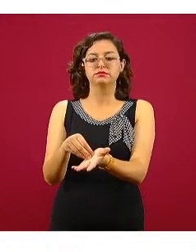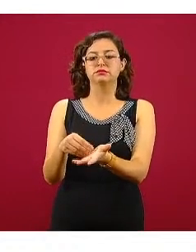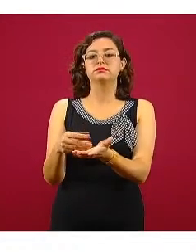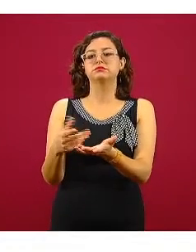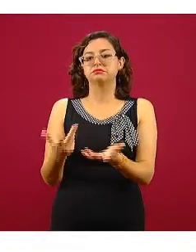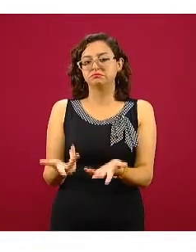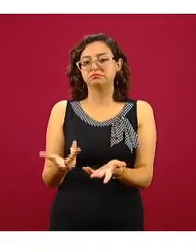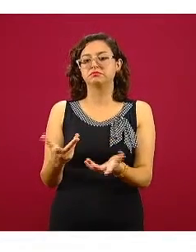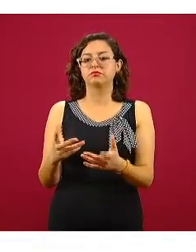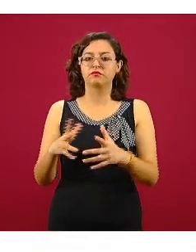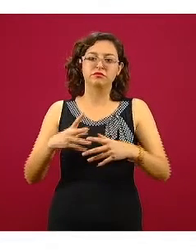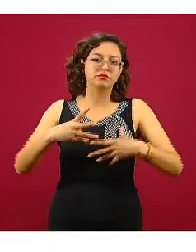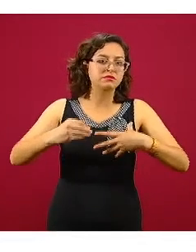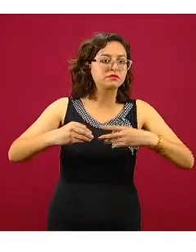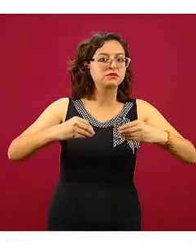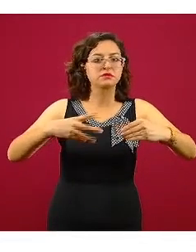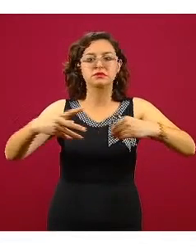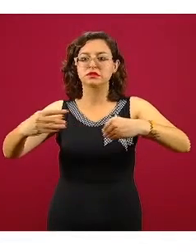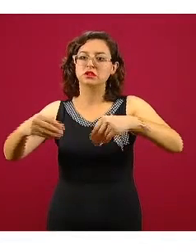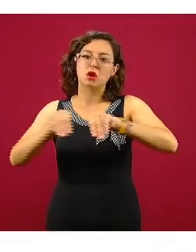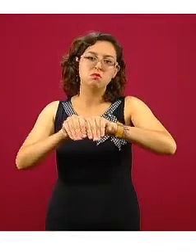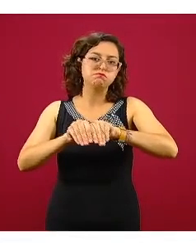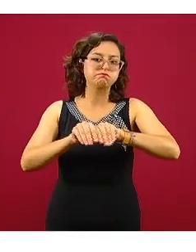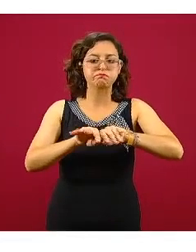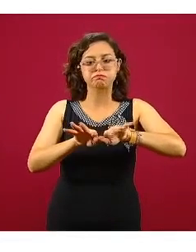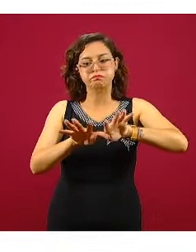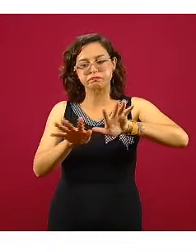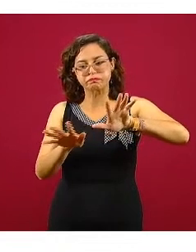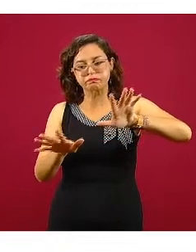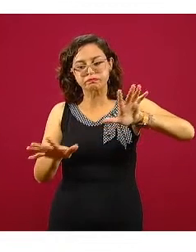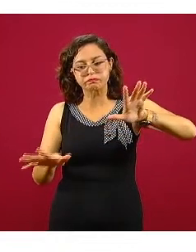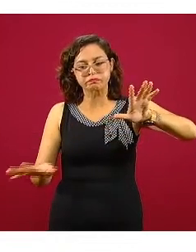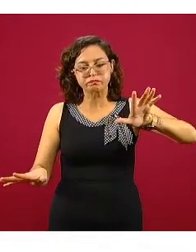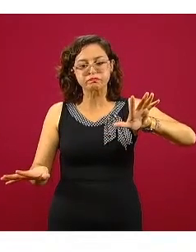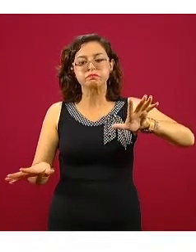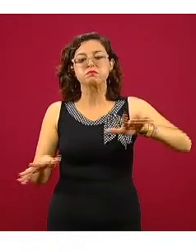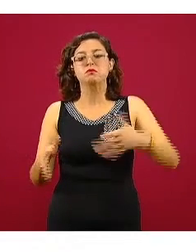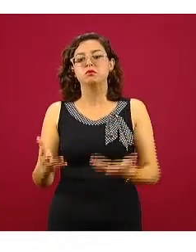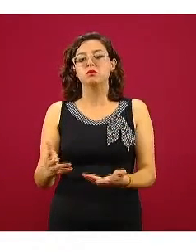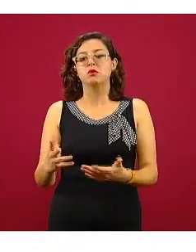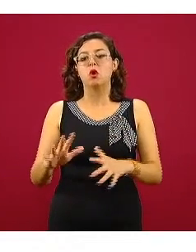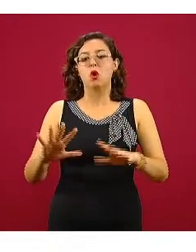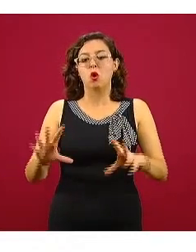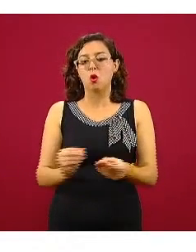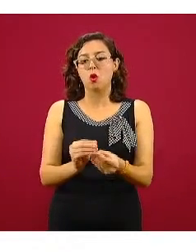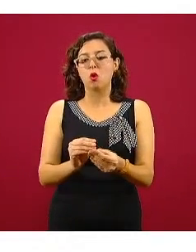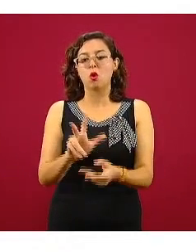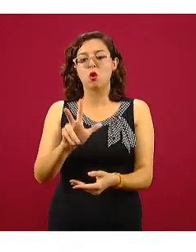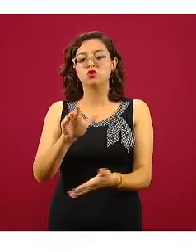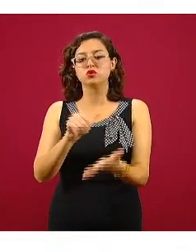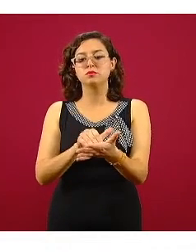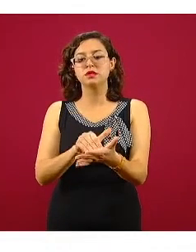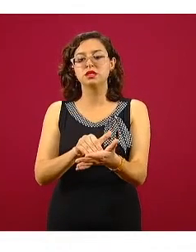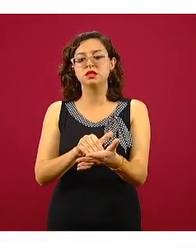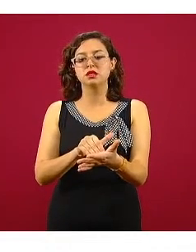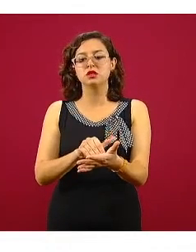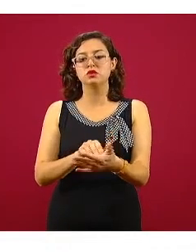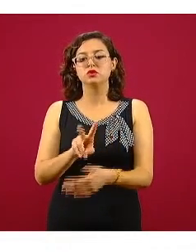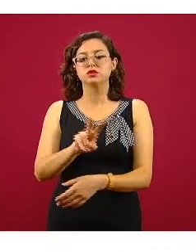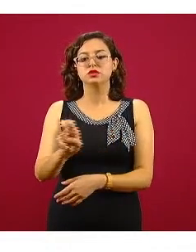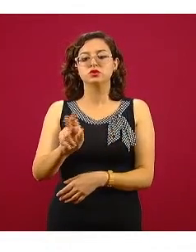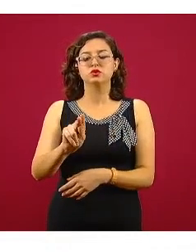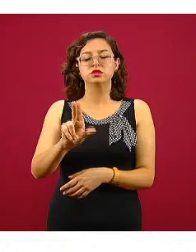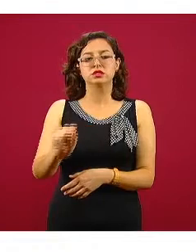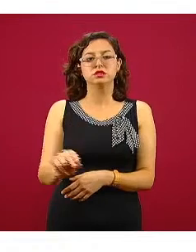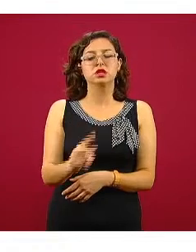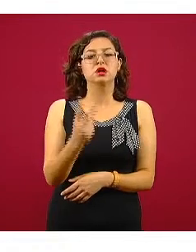dando movimiento de distribución y dispersión a la epidemia como tal, que son los 8.288 casos que se